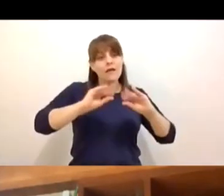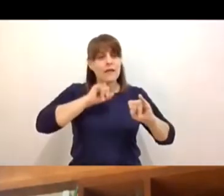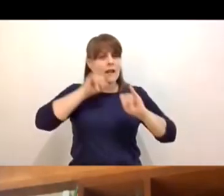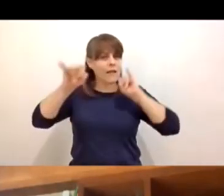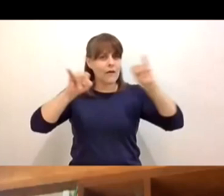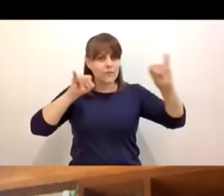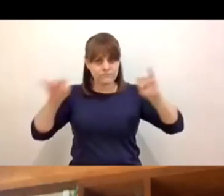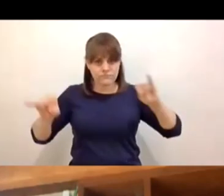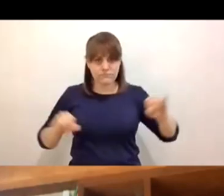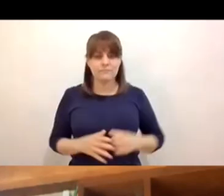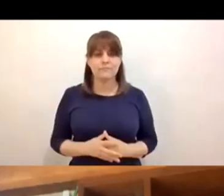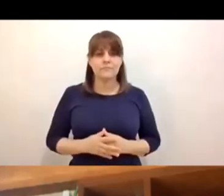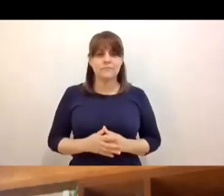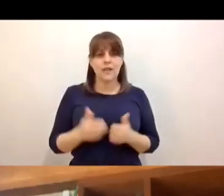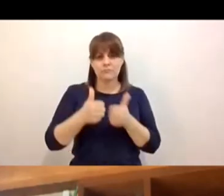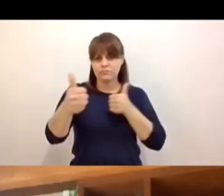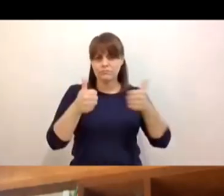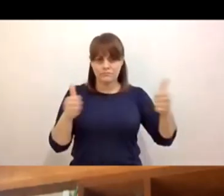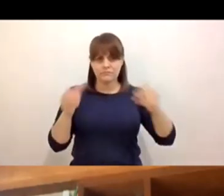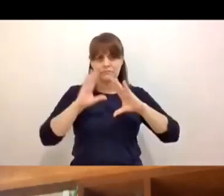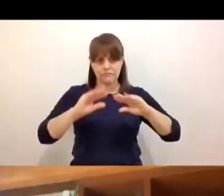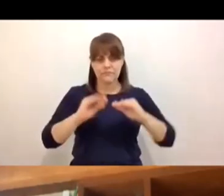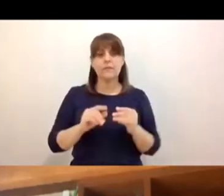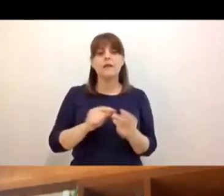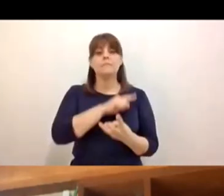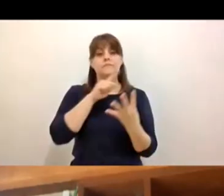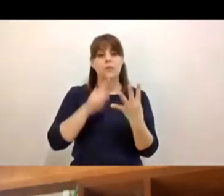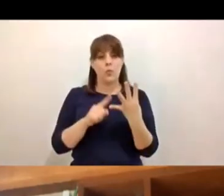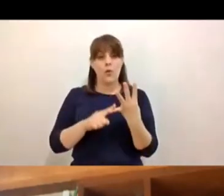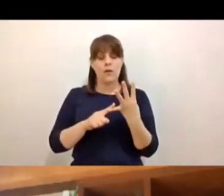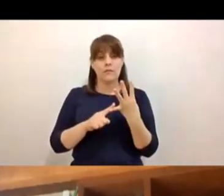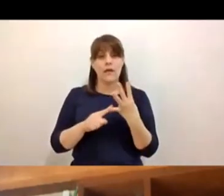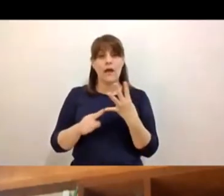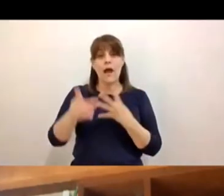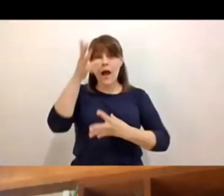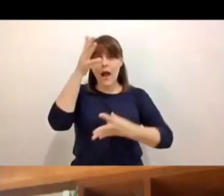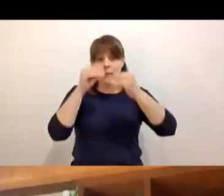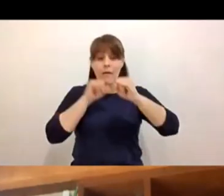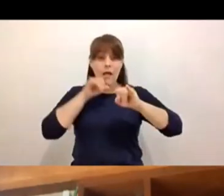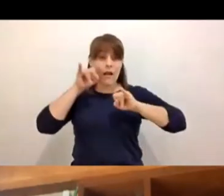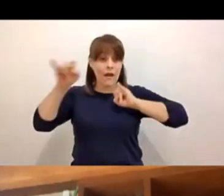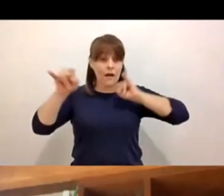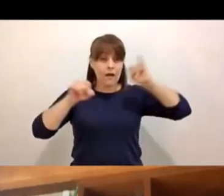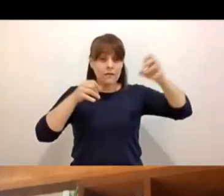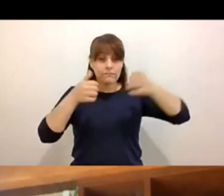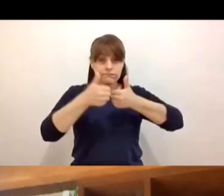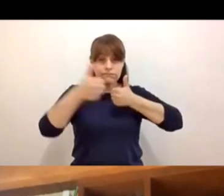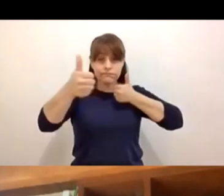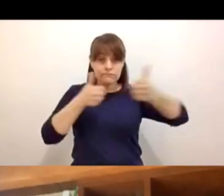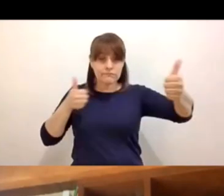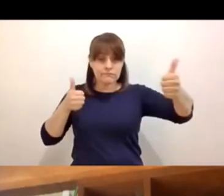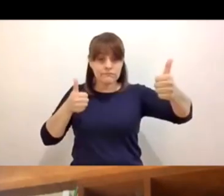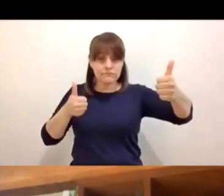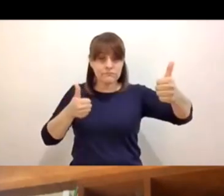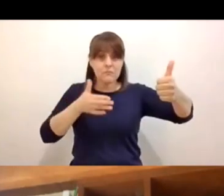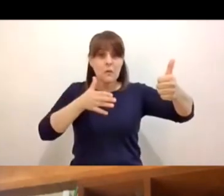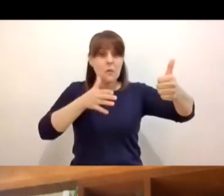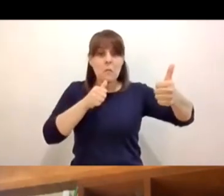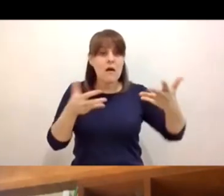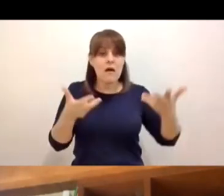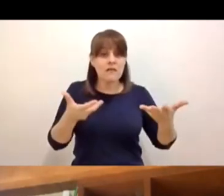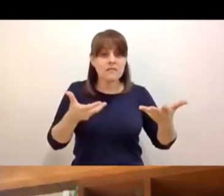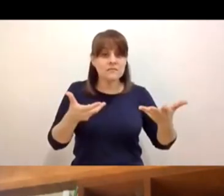reflexión es que el aprendizaje a distancia no hubiera sido posible sin el apoyo